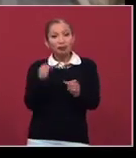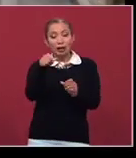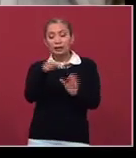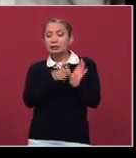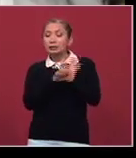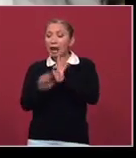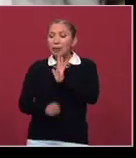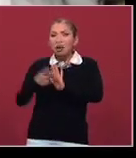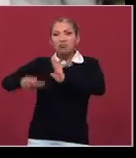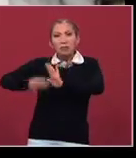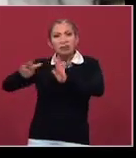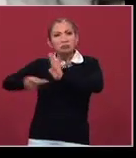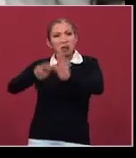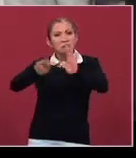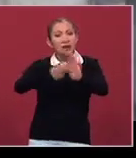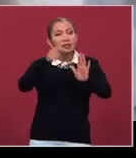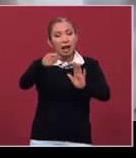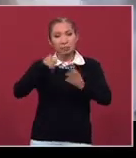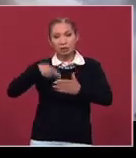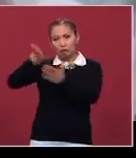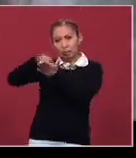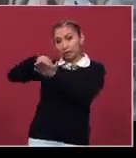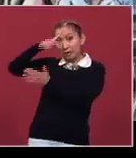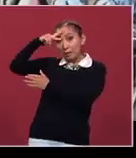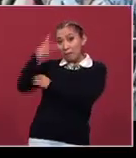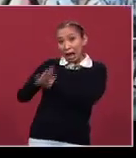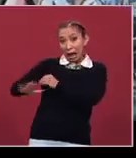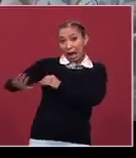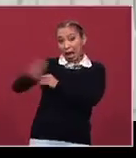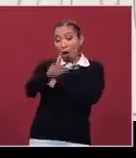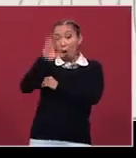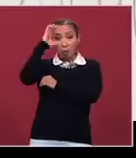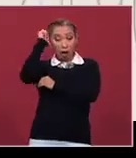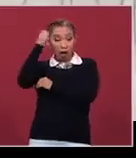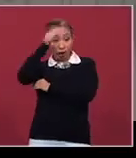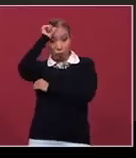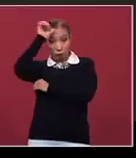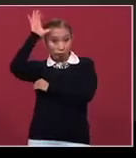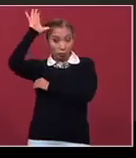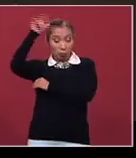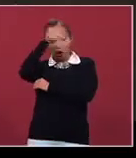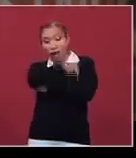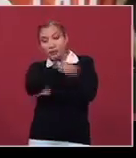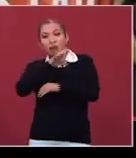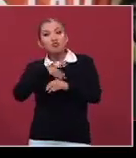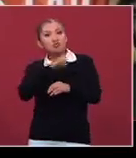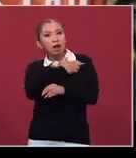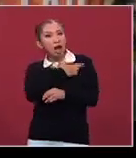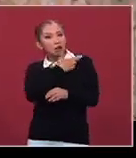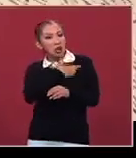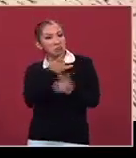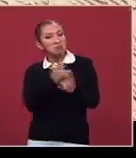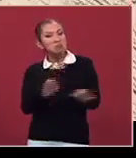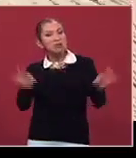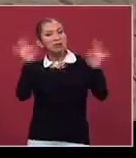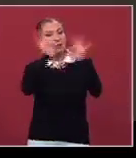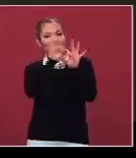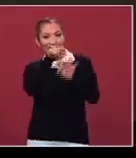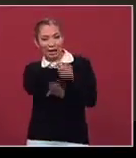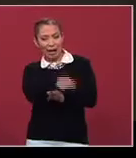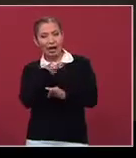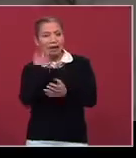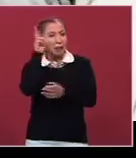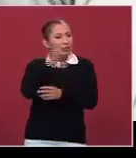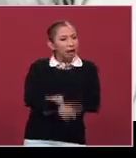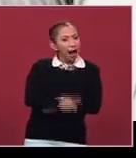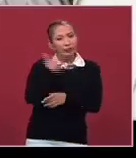modelo una y otra vez a los pintores mexicanos. Con Morelos y Cuauhtémoc es uno de nuestros héroes legendarios. Realismo